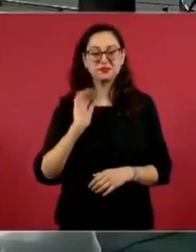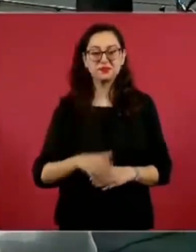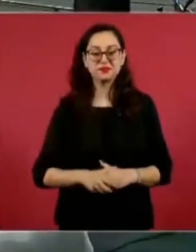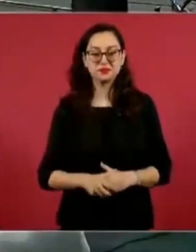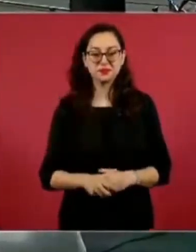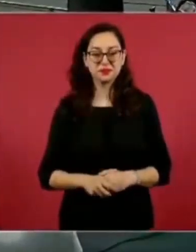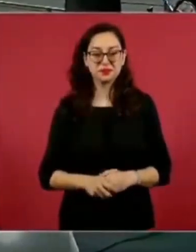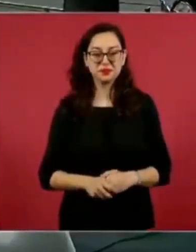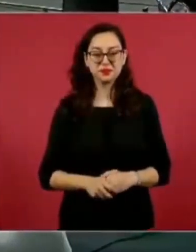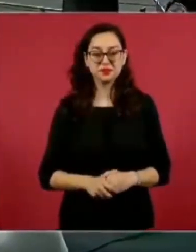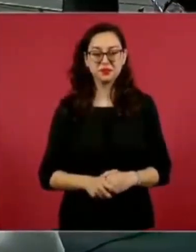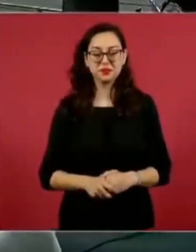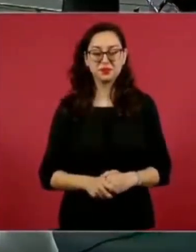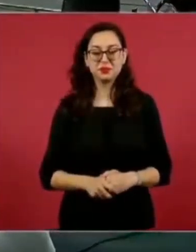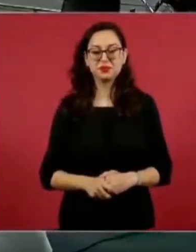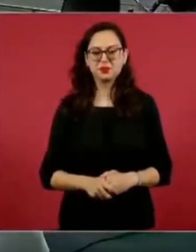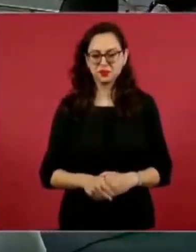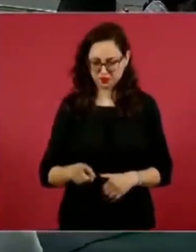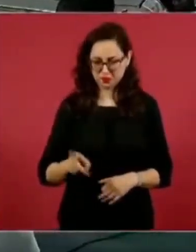Va, pero es que… que, o menos más wingar, Tenemos Dile ganas de limpo. para Vamos